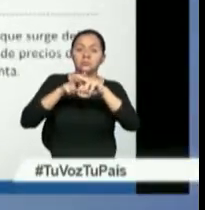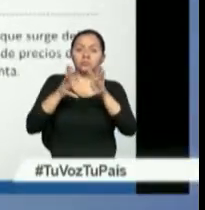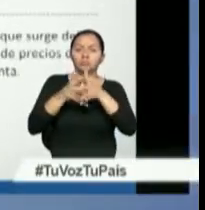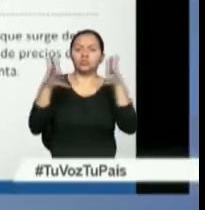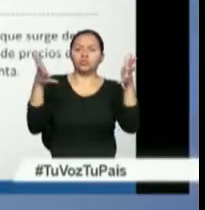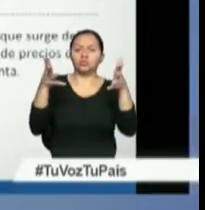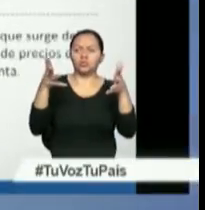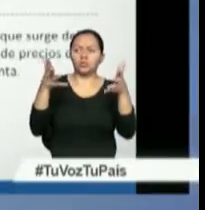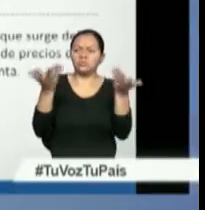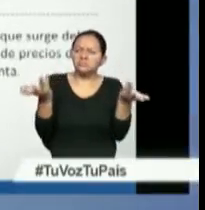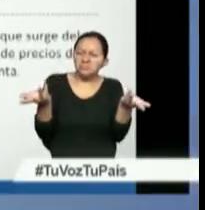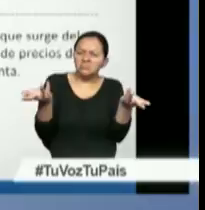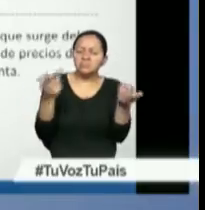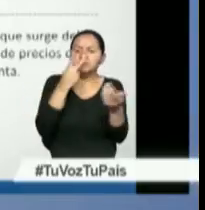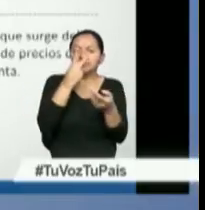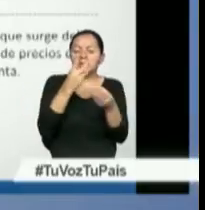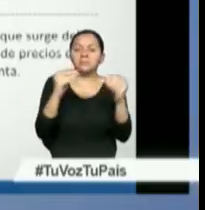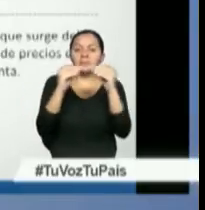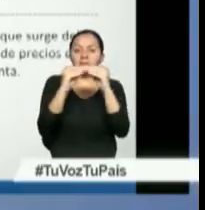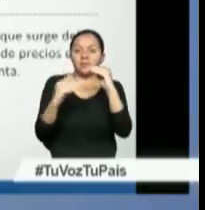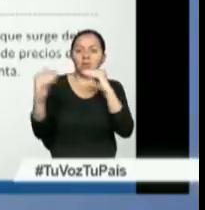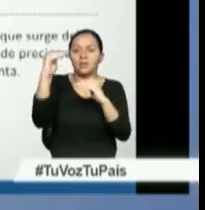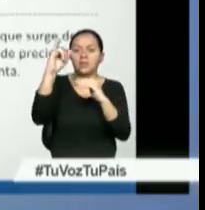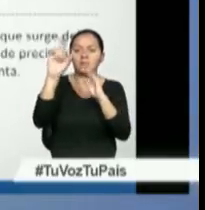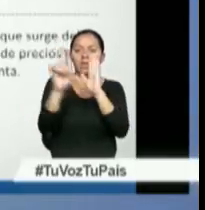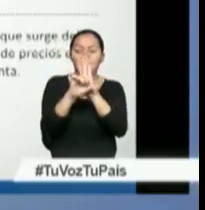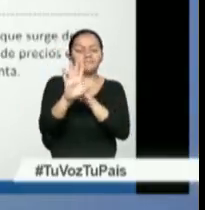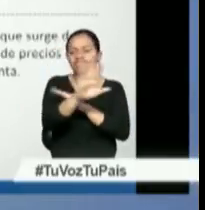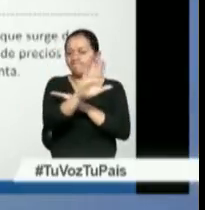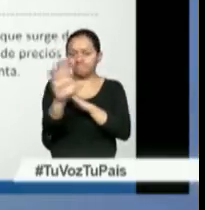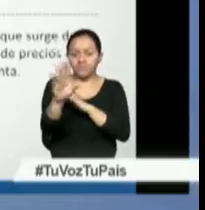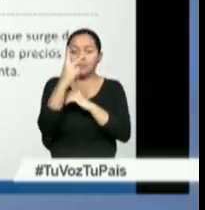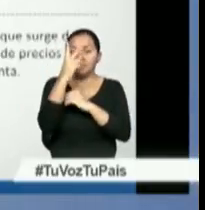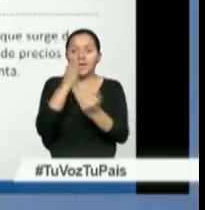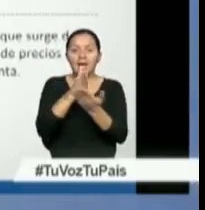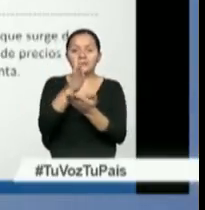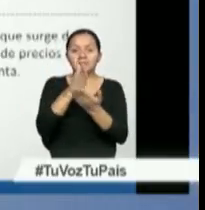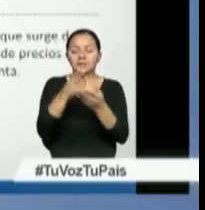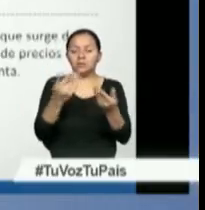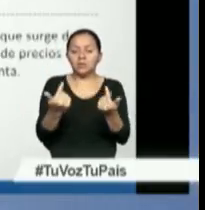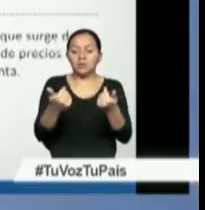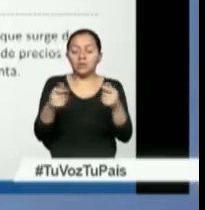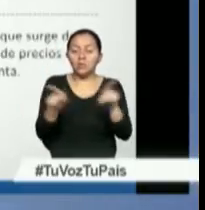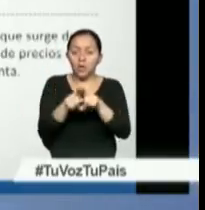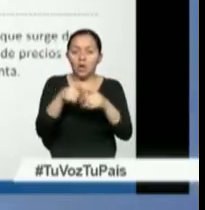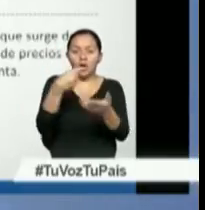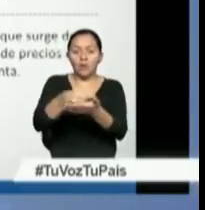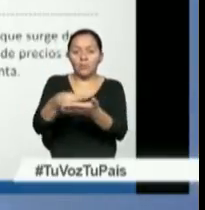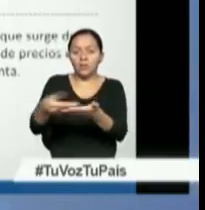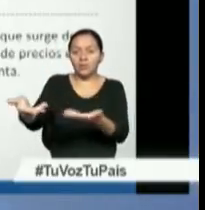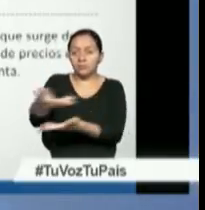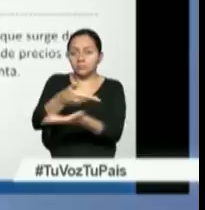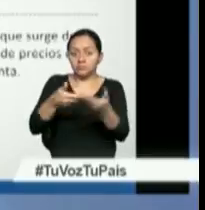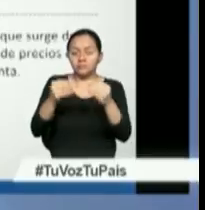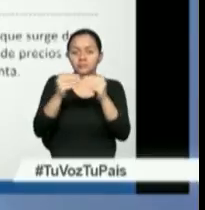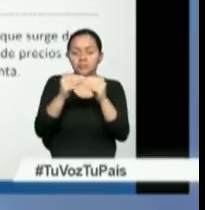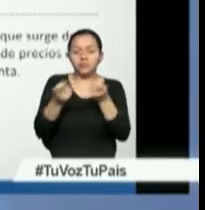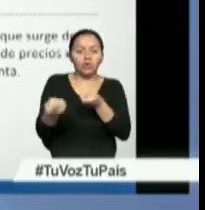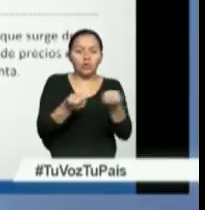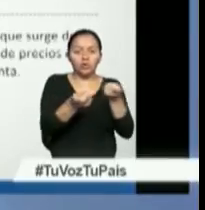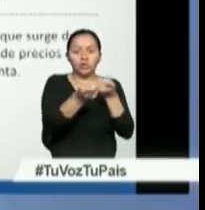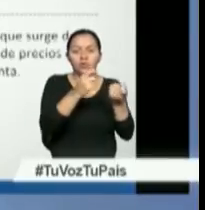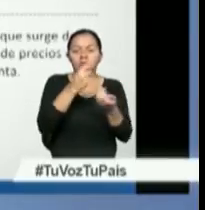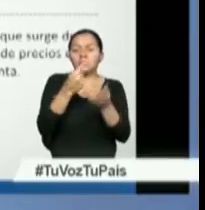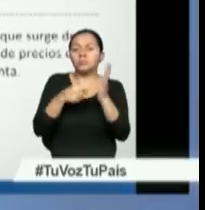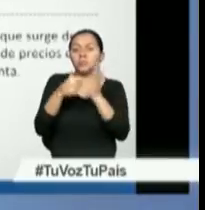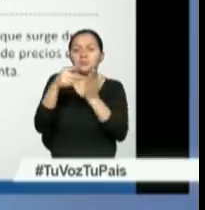combatir la desigualdad incentivando la ganancia ilegítima, lograr un acceso equitativo a los bienes inmuebles y controlar la evasión que surge